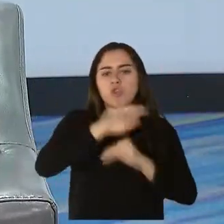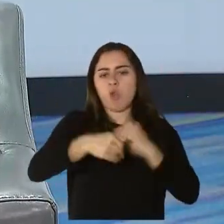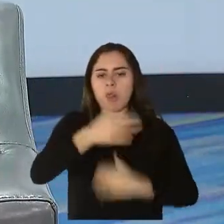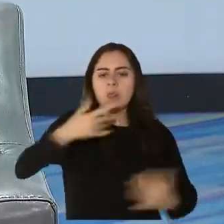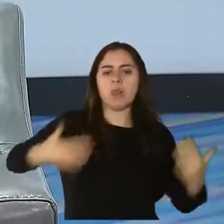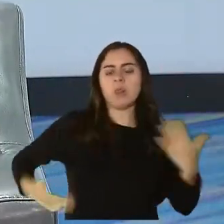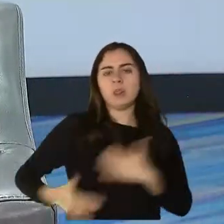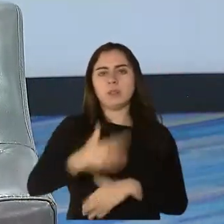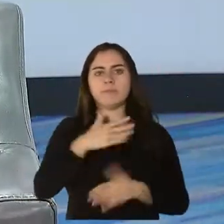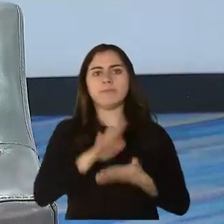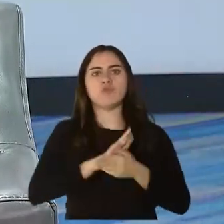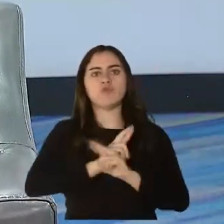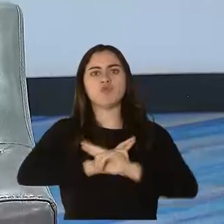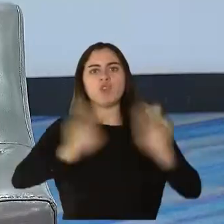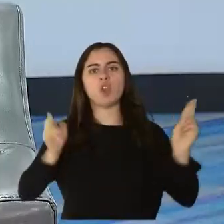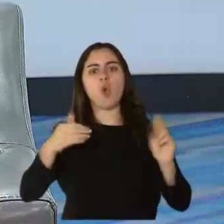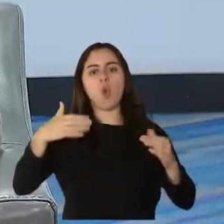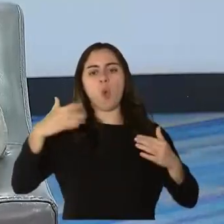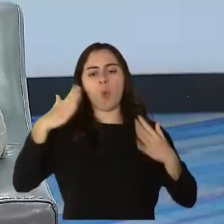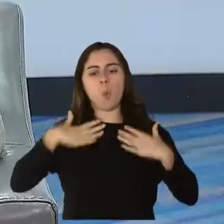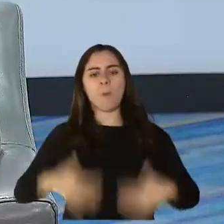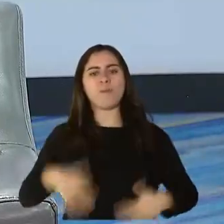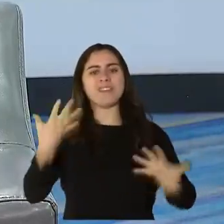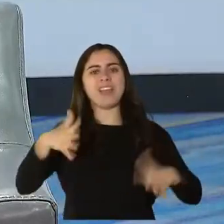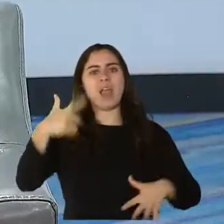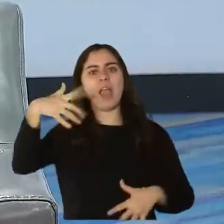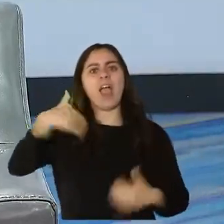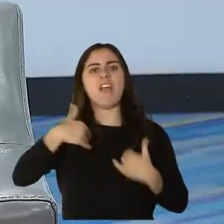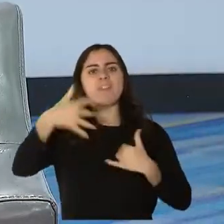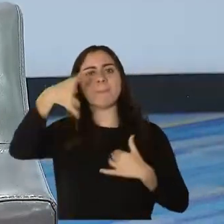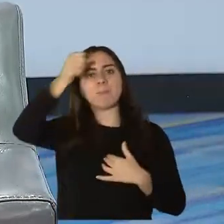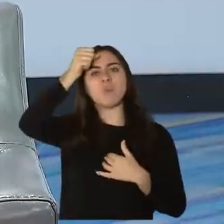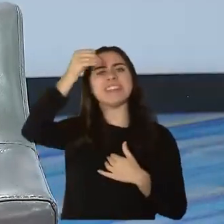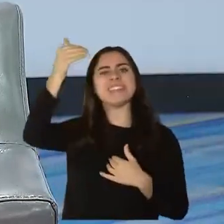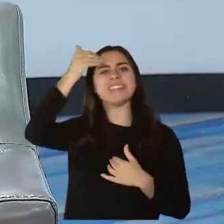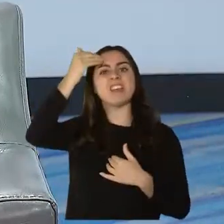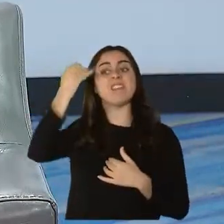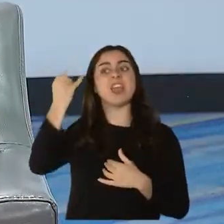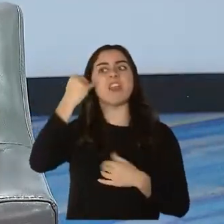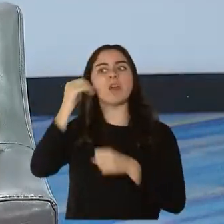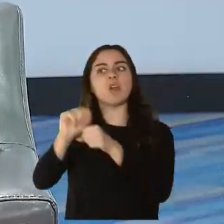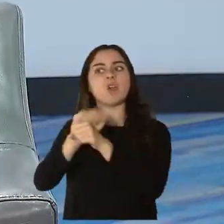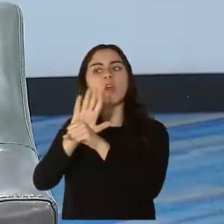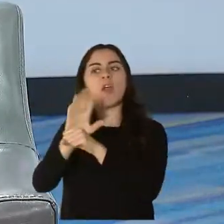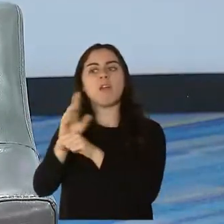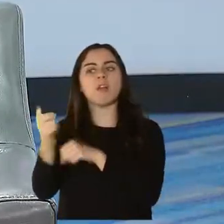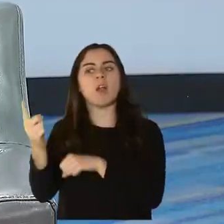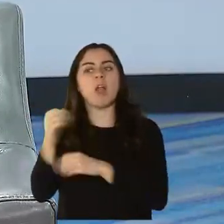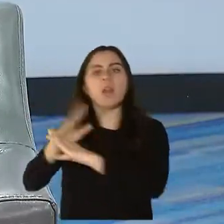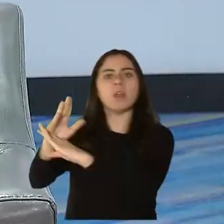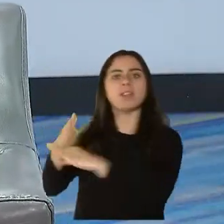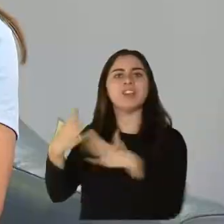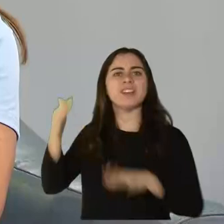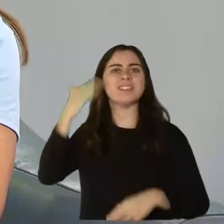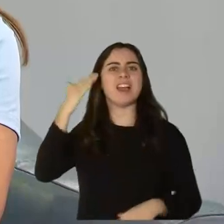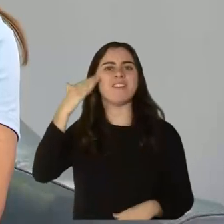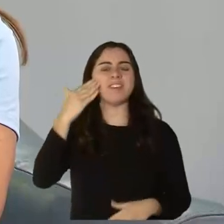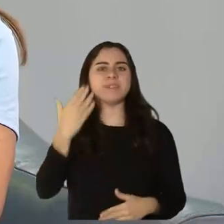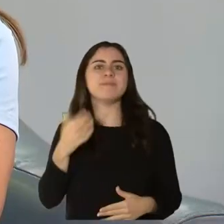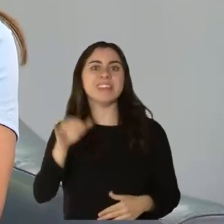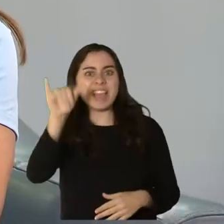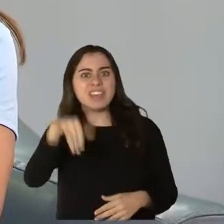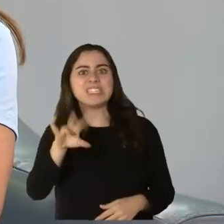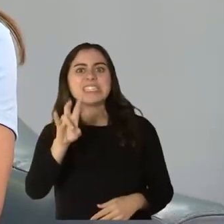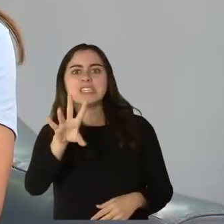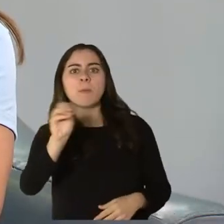uno quiere tener vacunas que sean efectivas, pero el resto del mundo necesita vacunas. No podemos ser solamente nosotros con 95 por ciento. Claro, ese es un